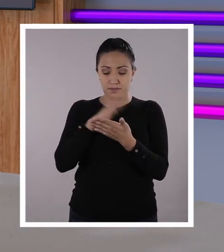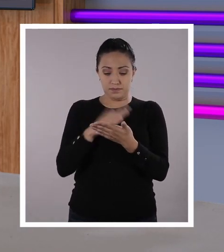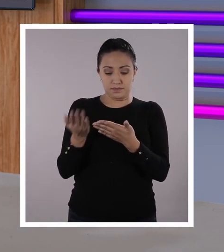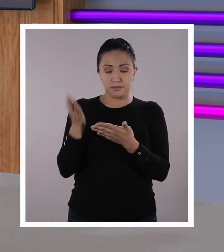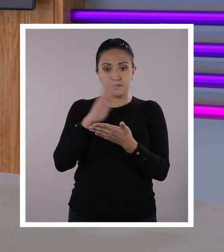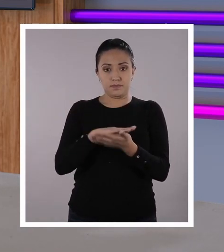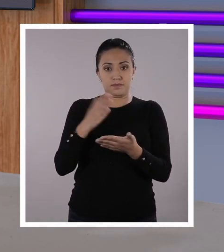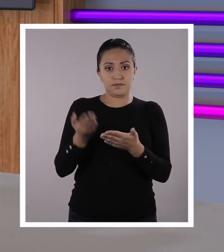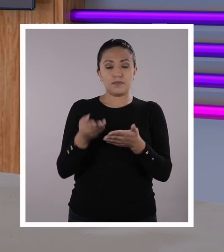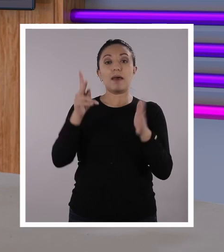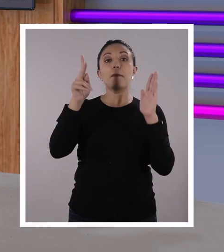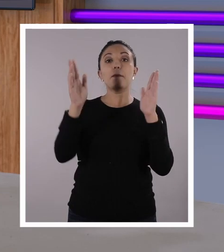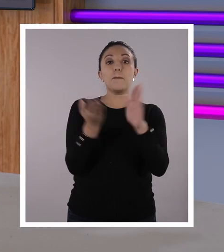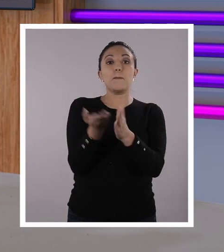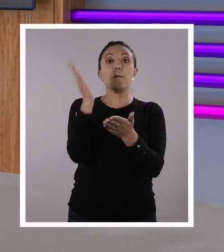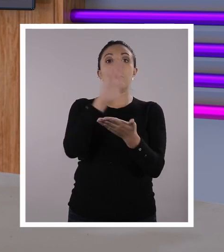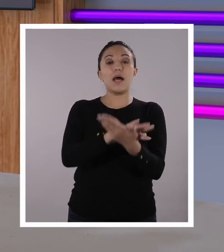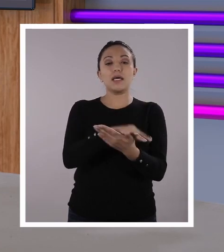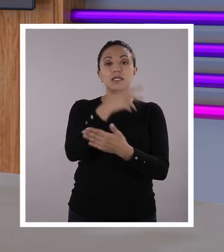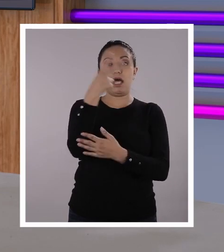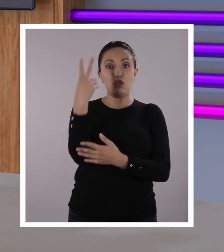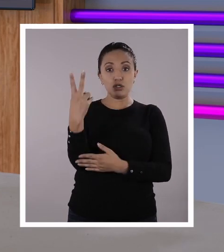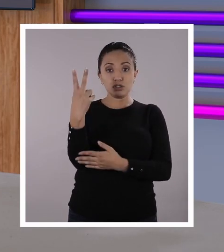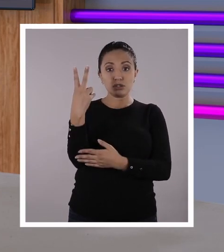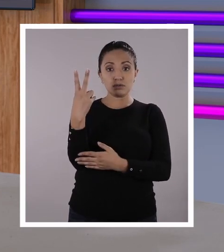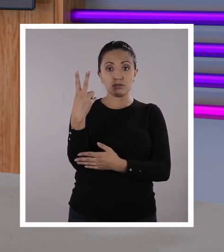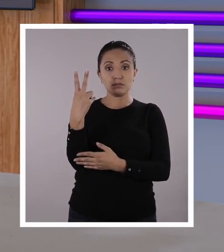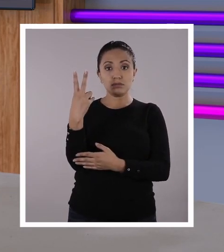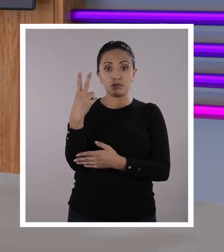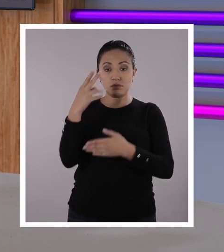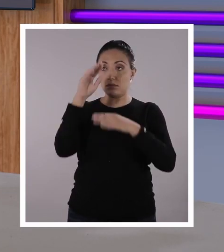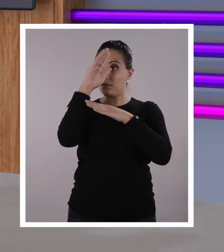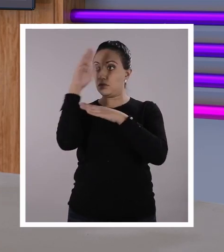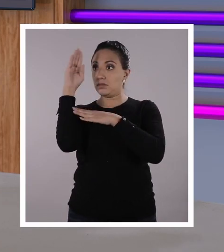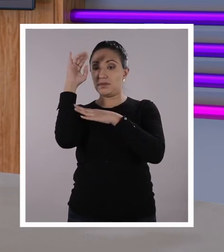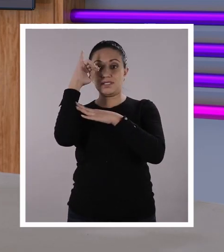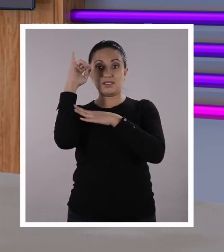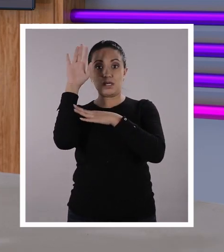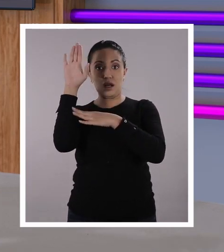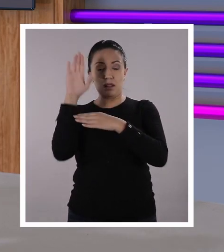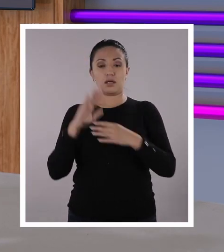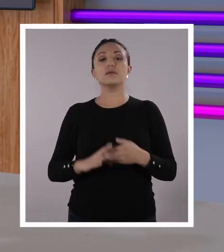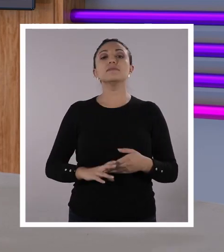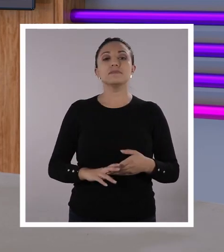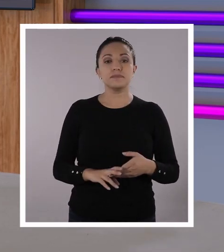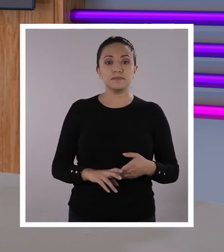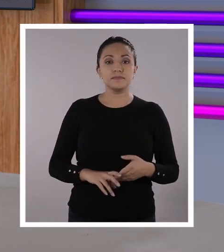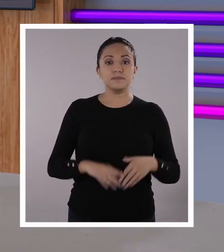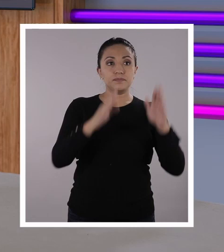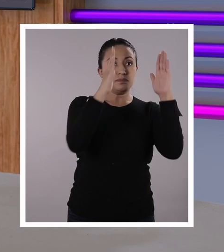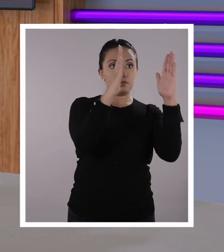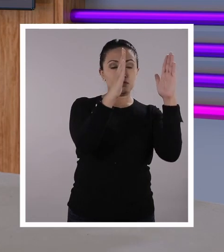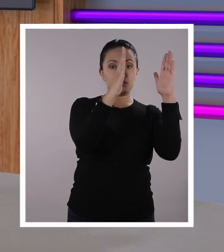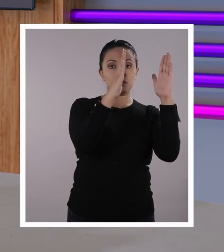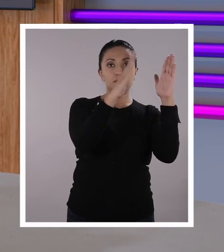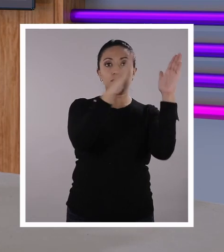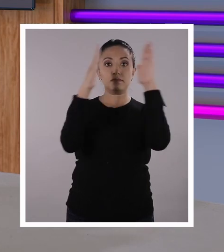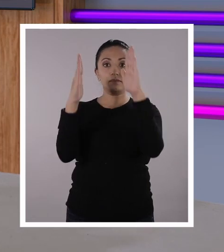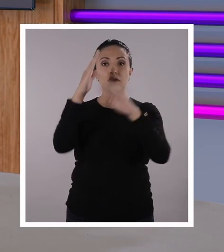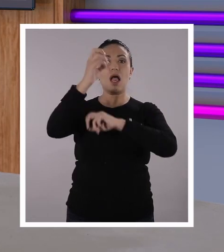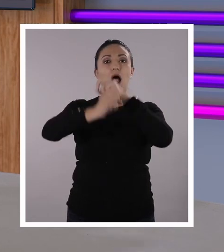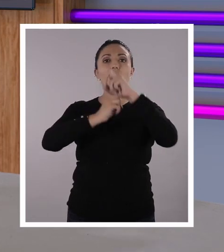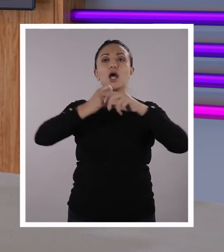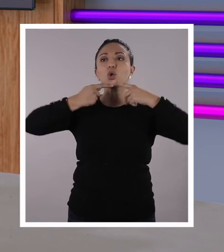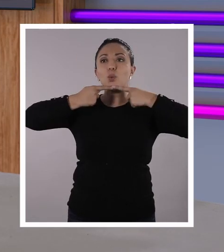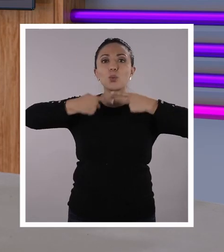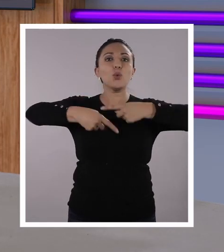en la página 2. Muy bien. En parte inicial. la izquierda. Perfecto. Colocamos luego el año de publicación.